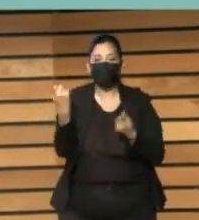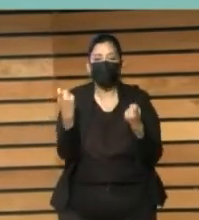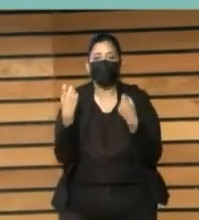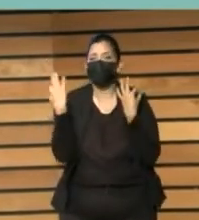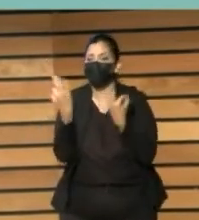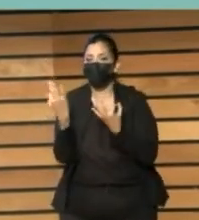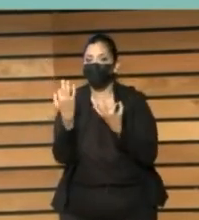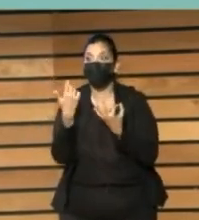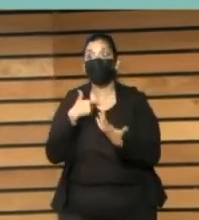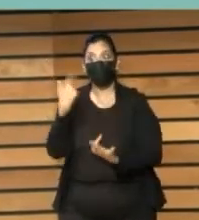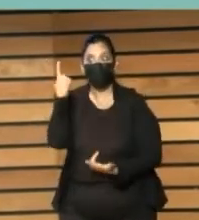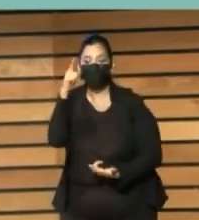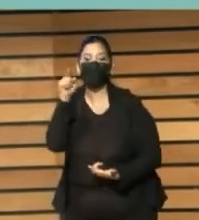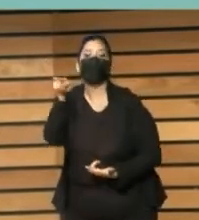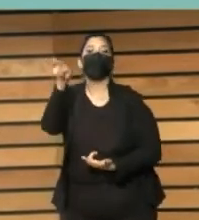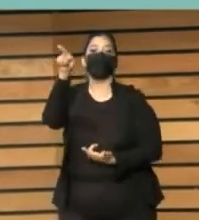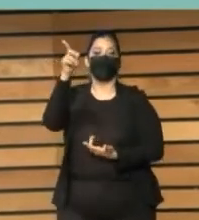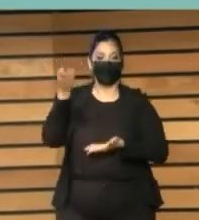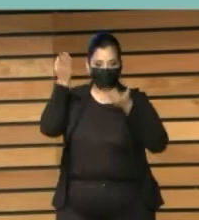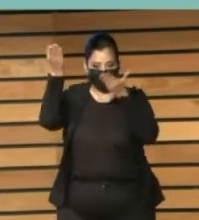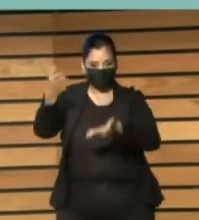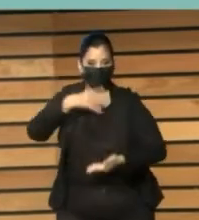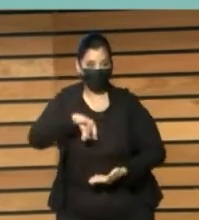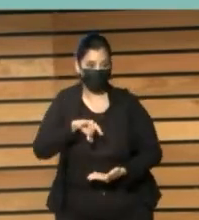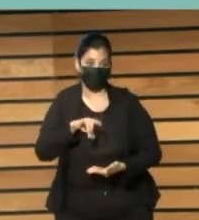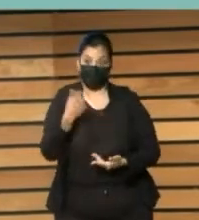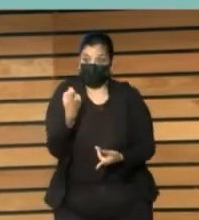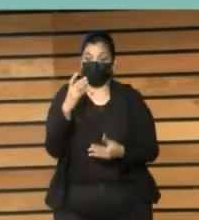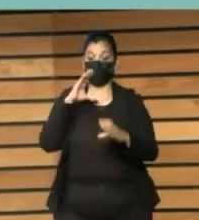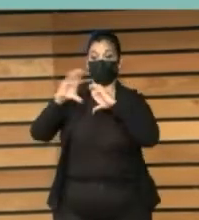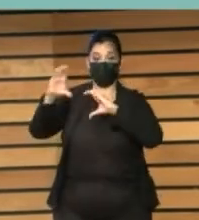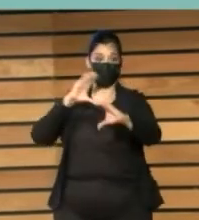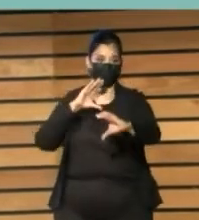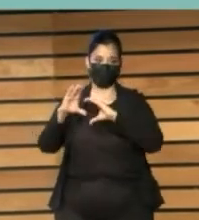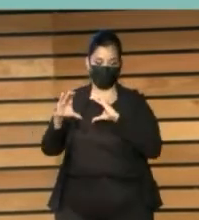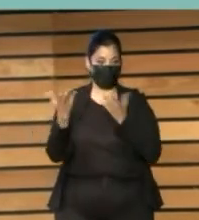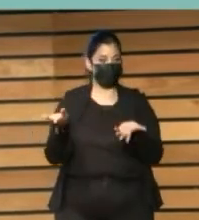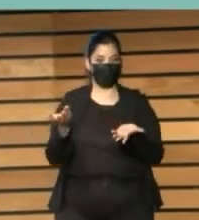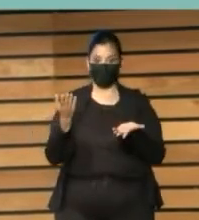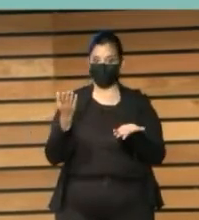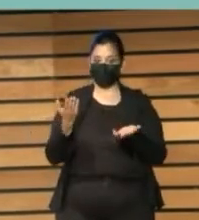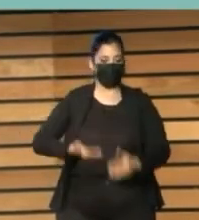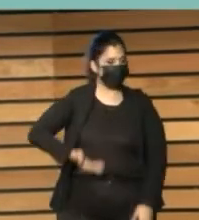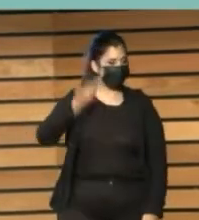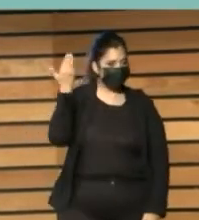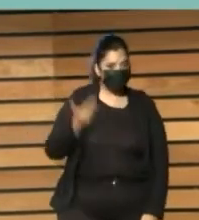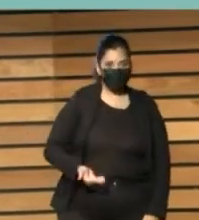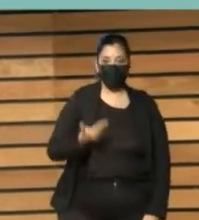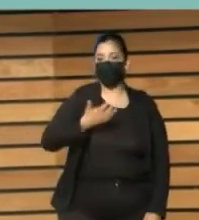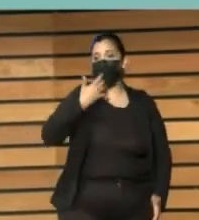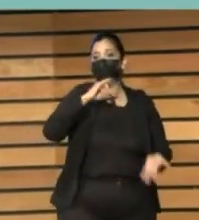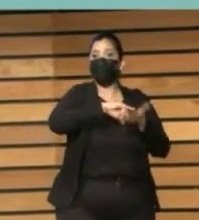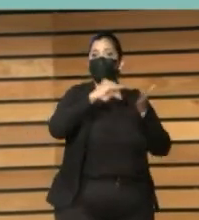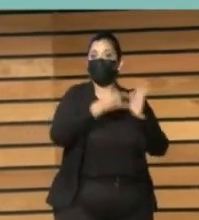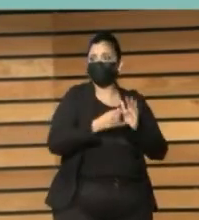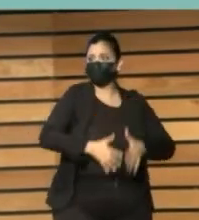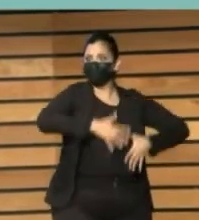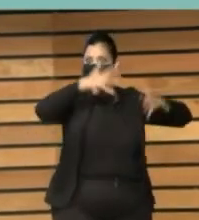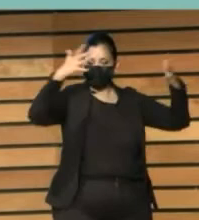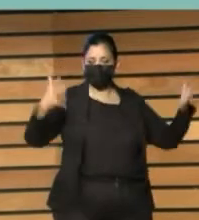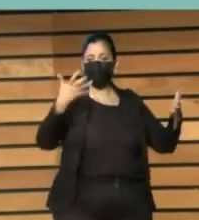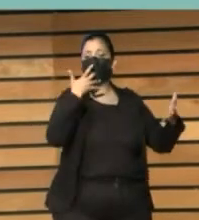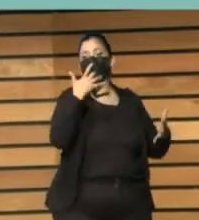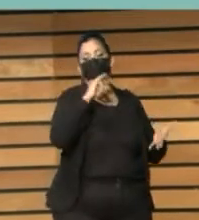generales hay muy poca comunicación. Y para mí ha sido la baza de trabajar en proyectos grandes. Por ejemplo,